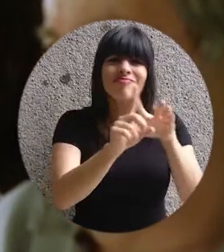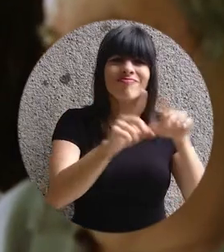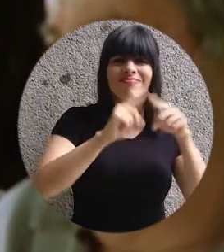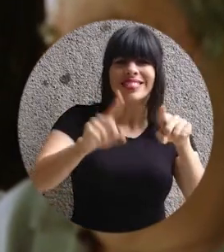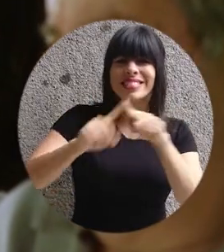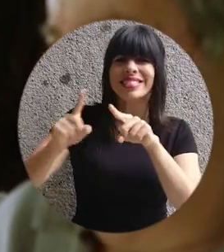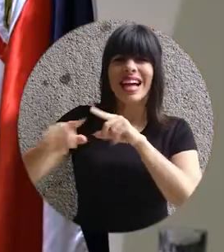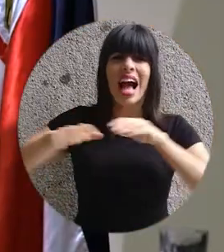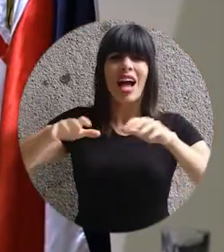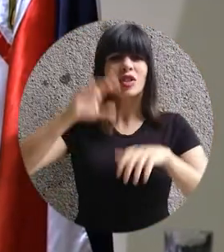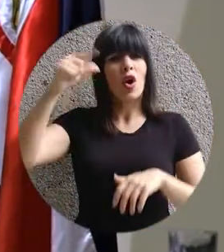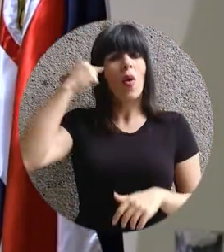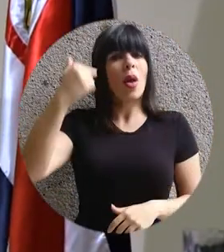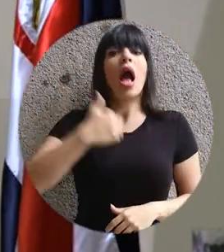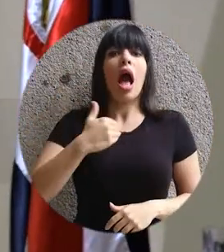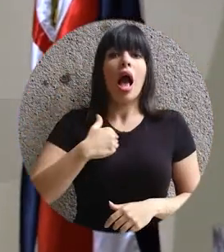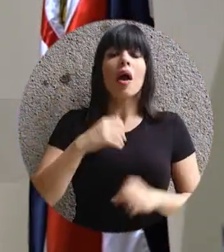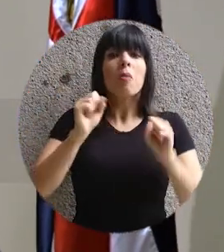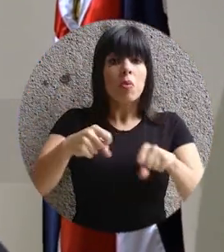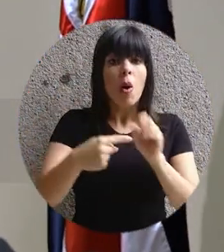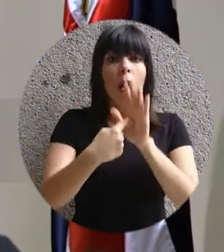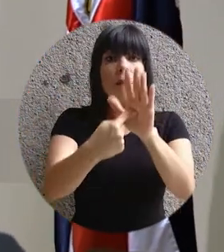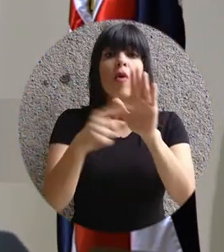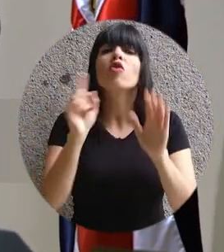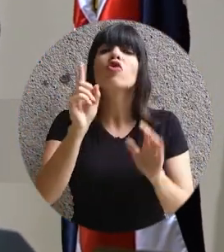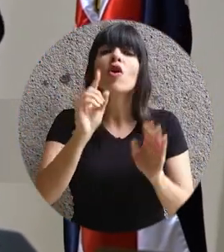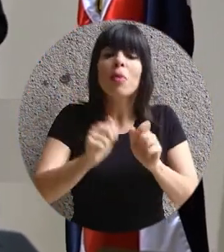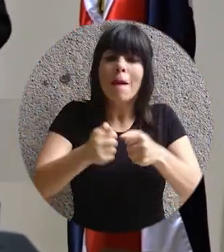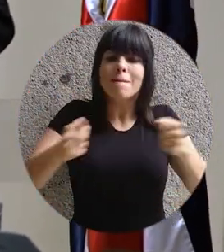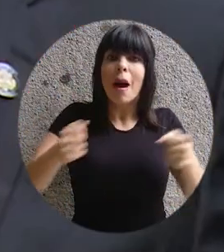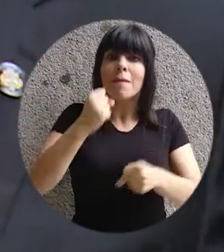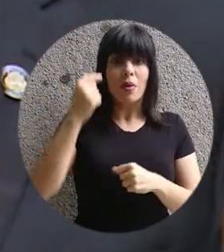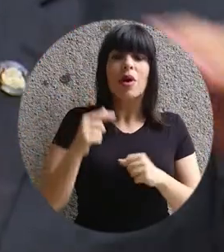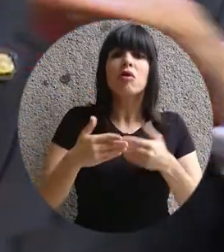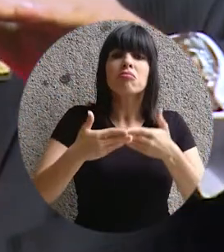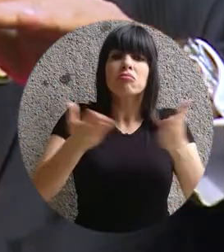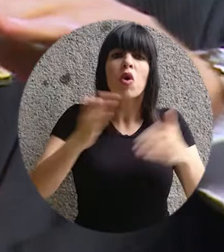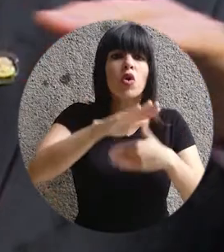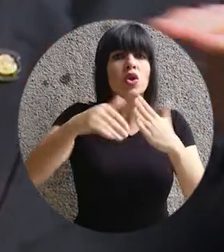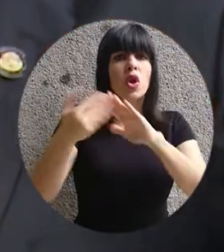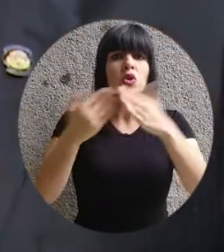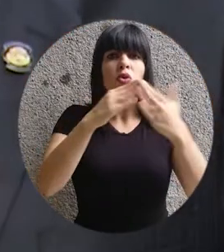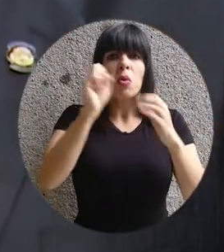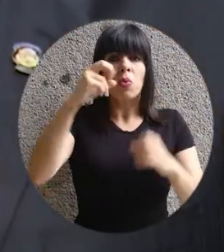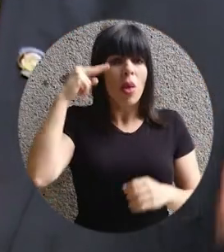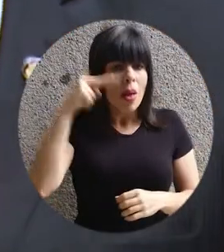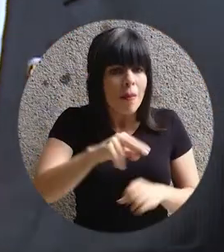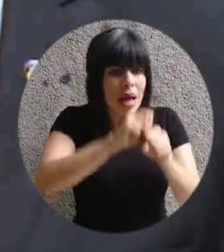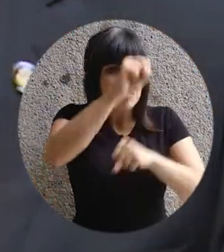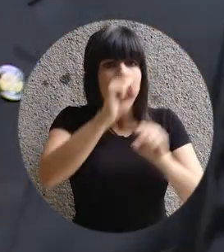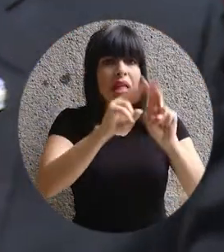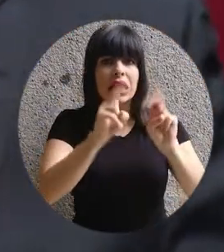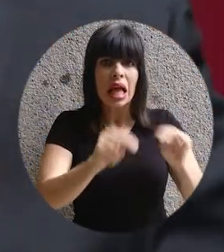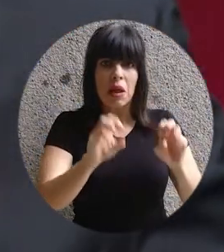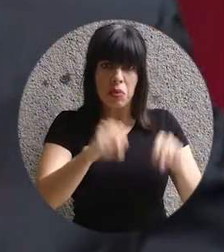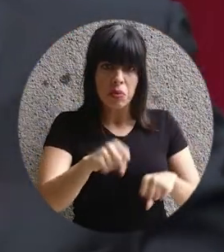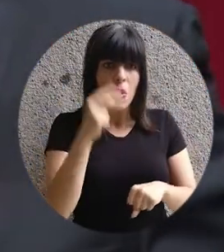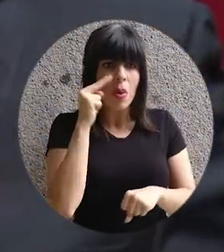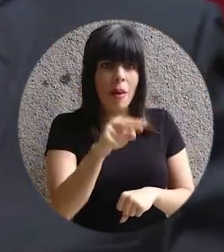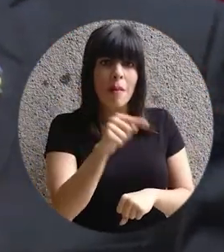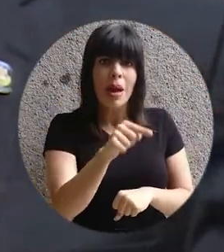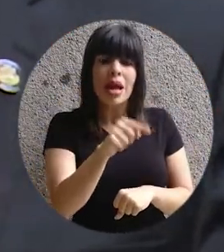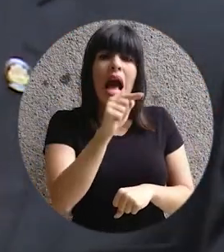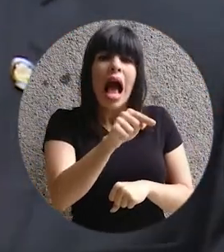gobierno que, como demuestra el mapa de obras de esta administración, disponible para toda la ciudadanía en Internet,